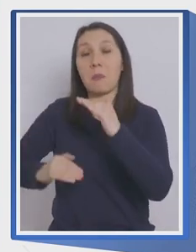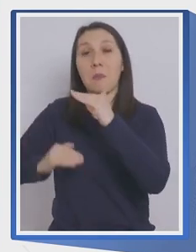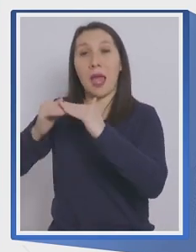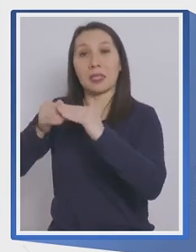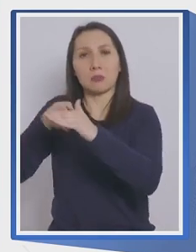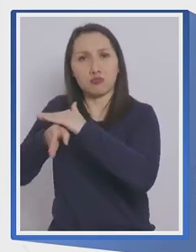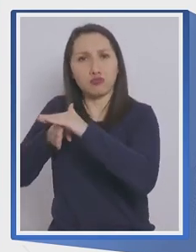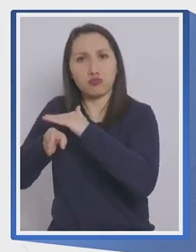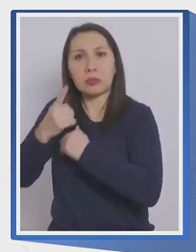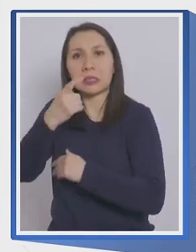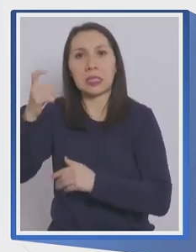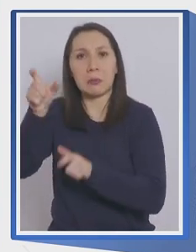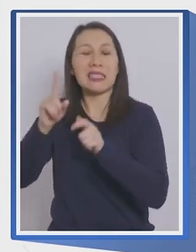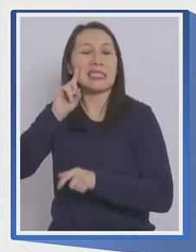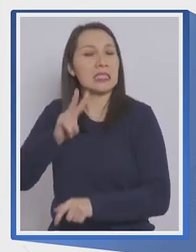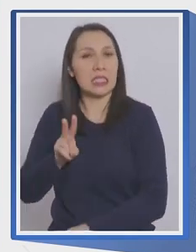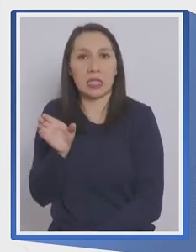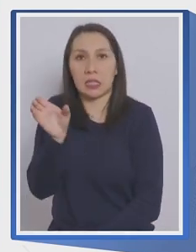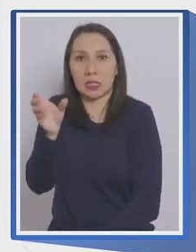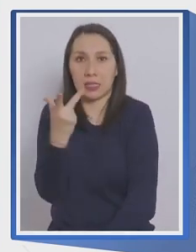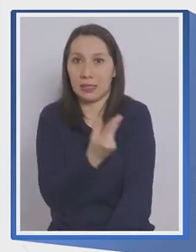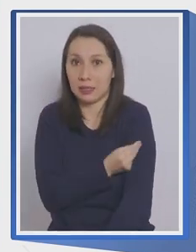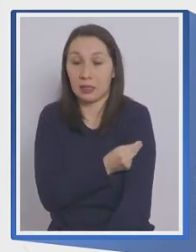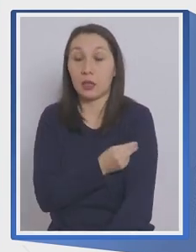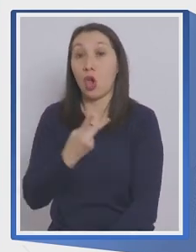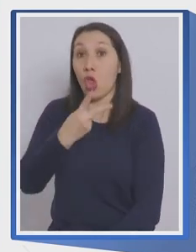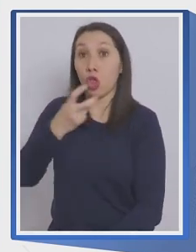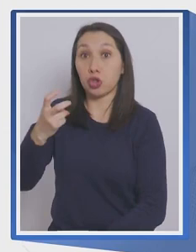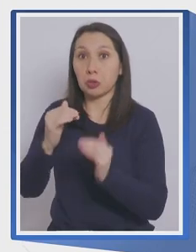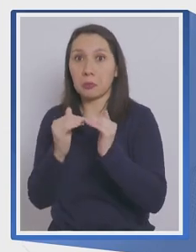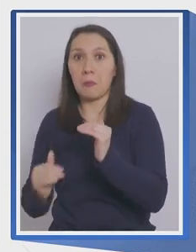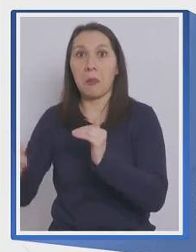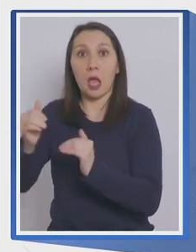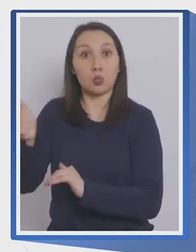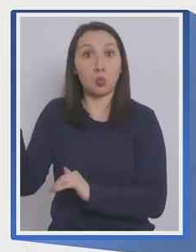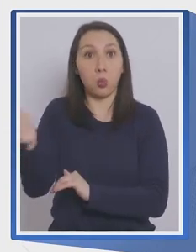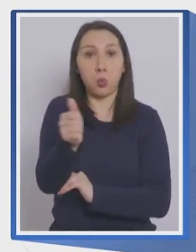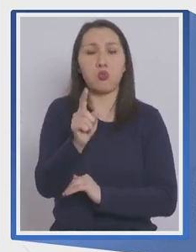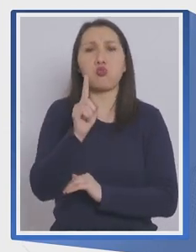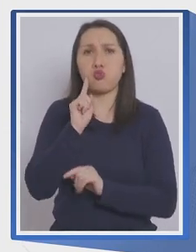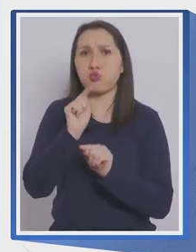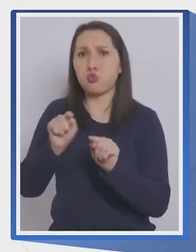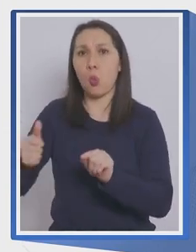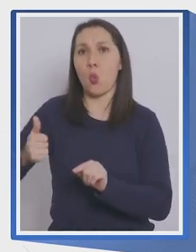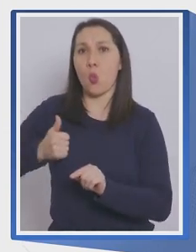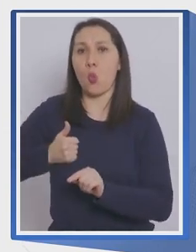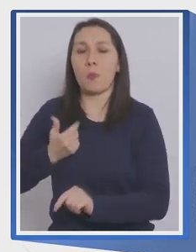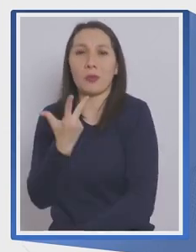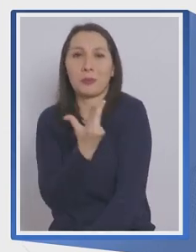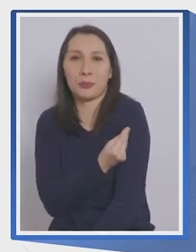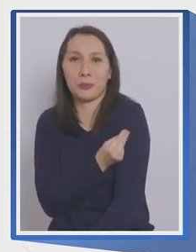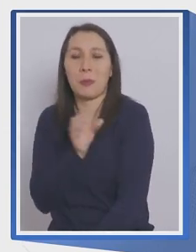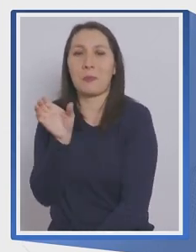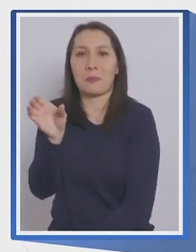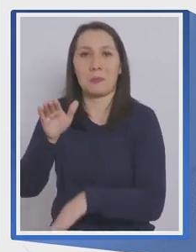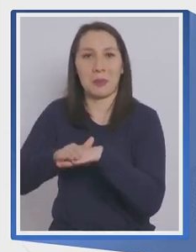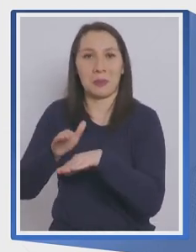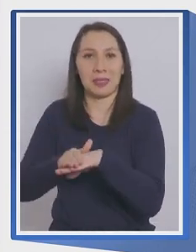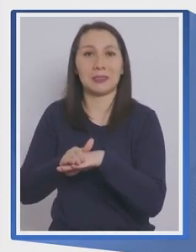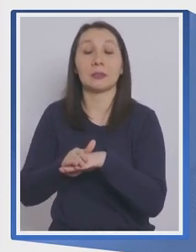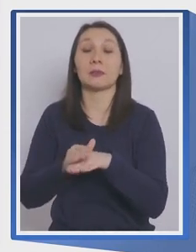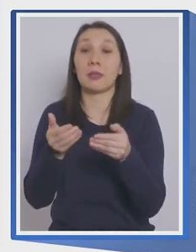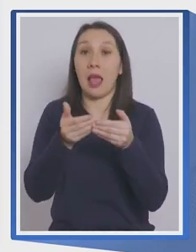será de 100 personas sin pase, cifra que aumenta a 200 si todos los participantes cuentan con el pase de movilidad. Por último, en